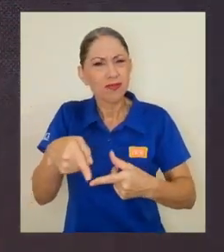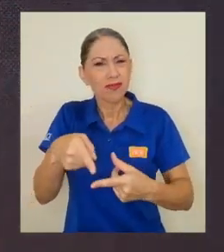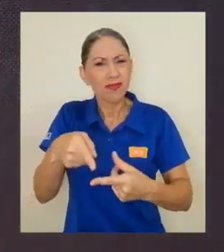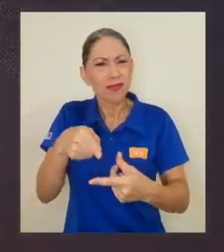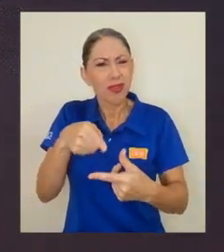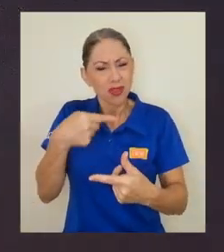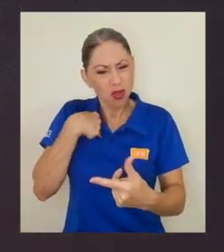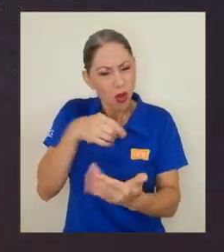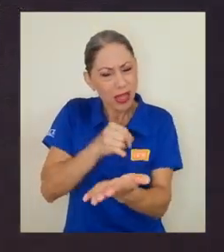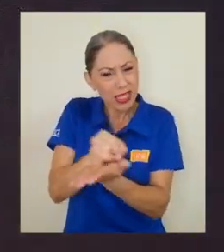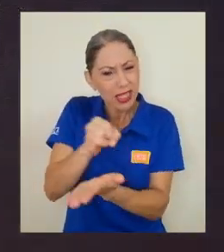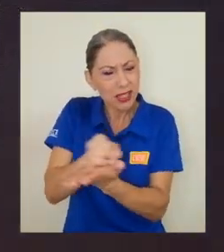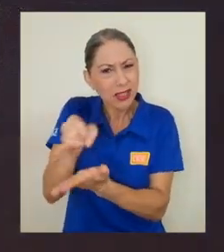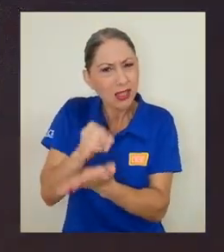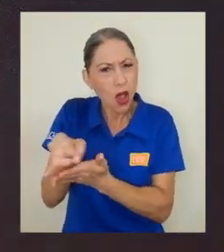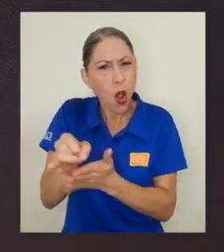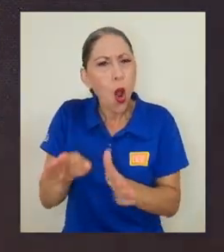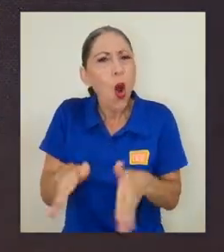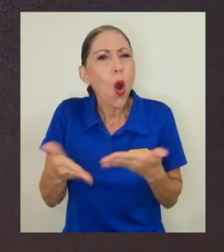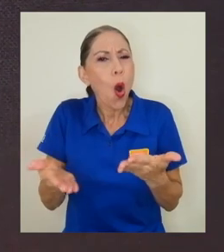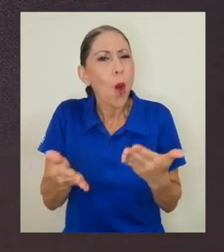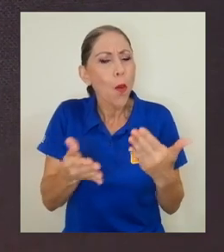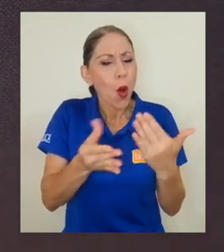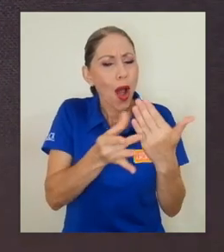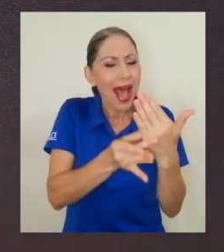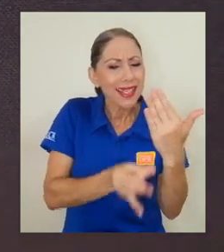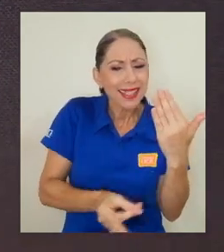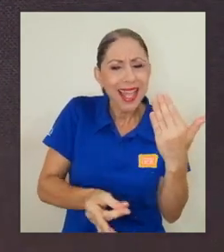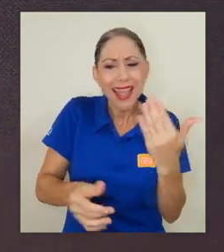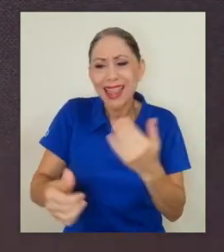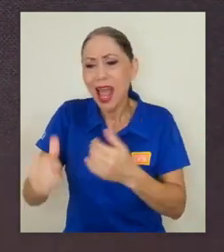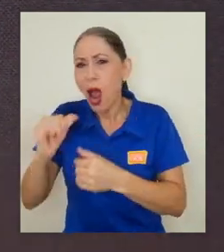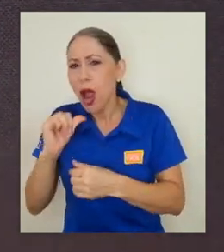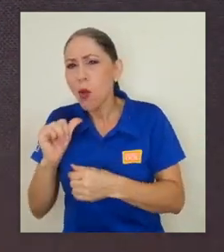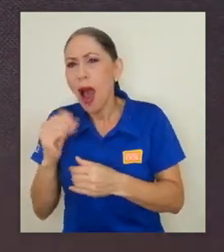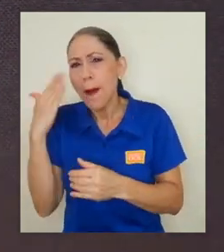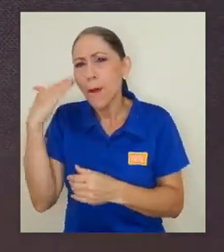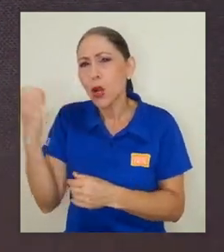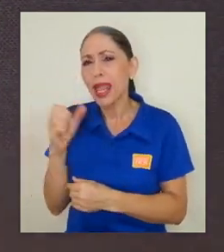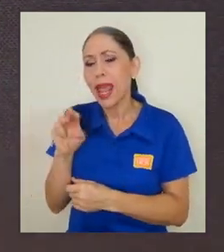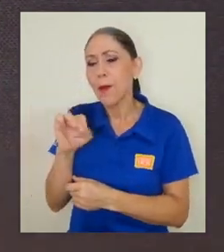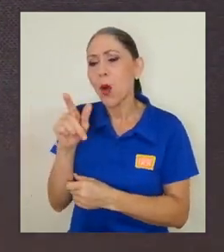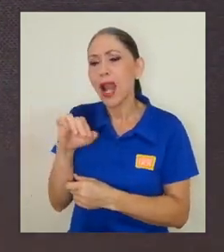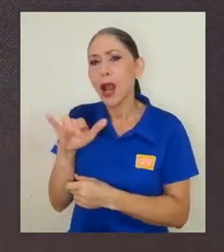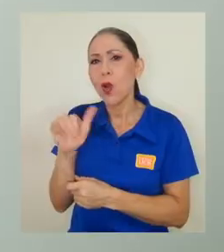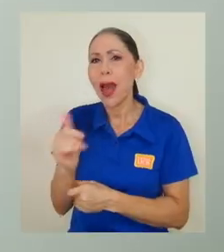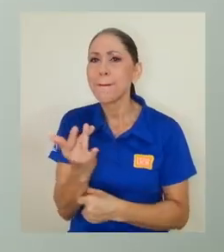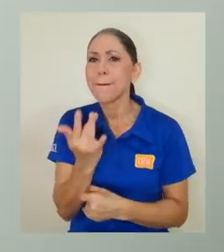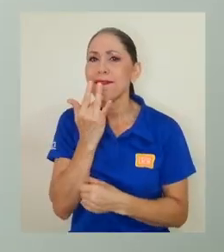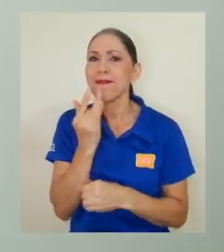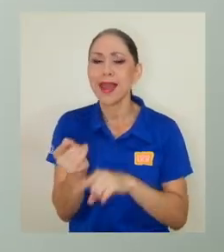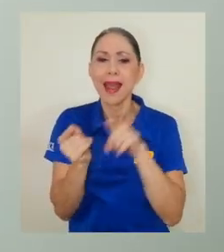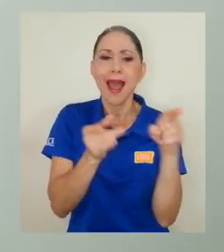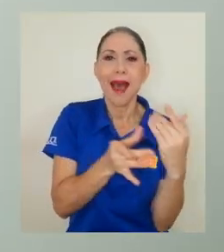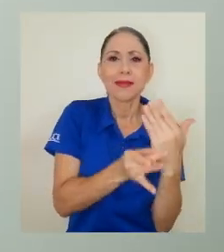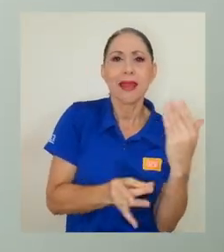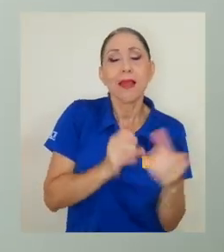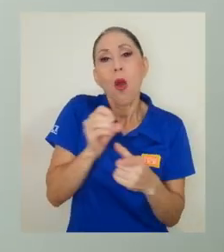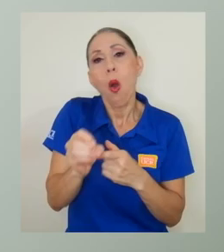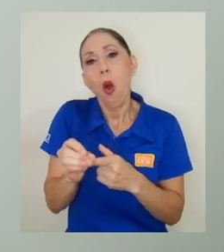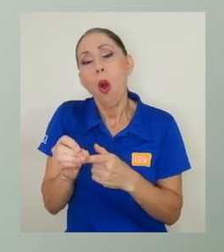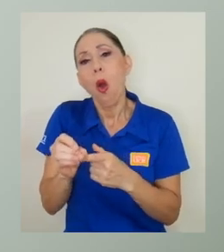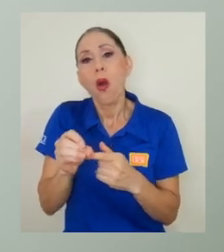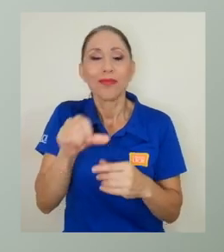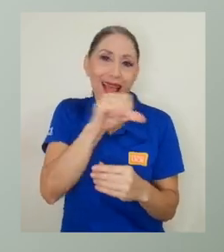cómo una molécula en esa interfaz entre agua y aceite tiende a irse más hacia el agua o más hacia el aceite. Esta investigación es de gran